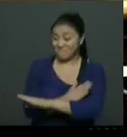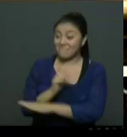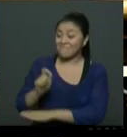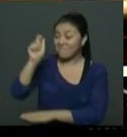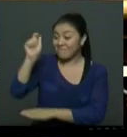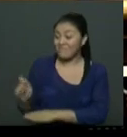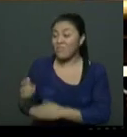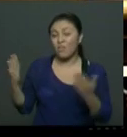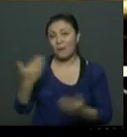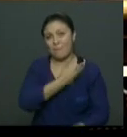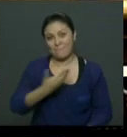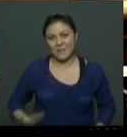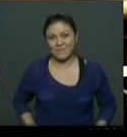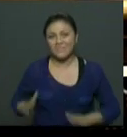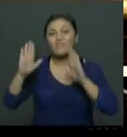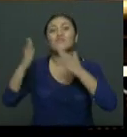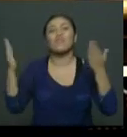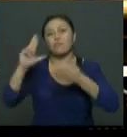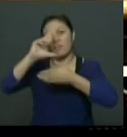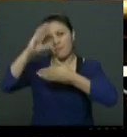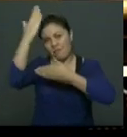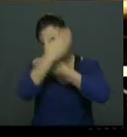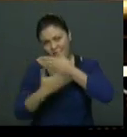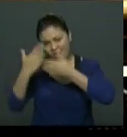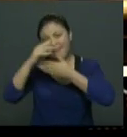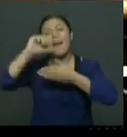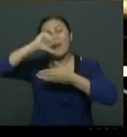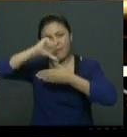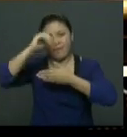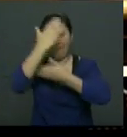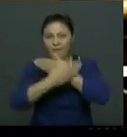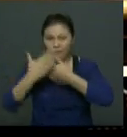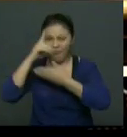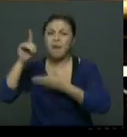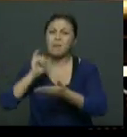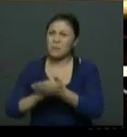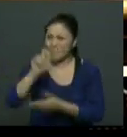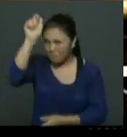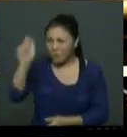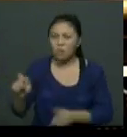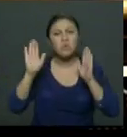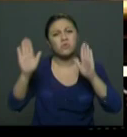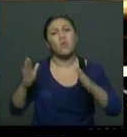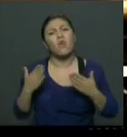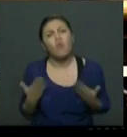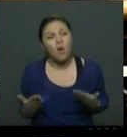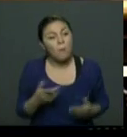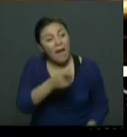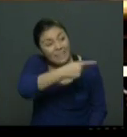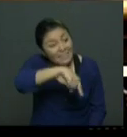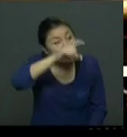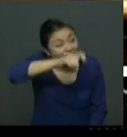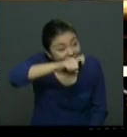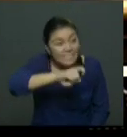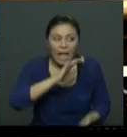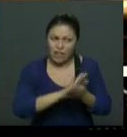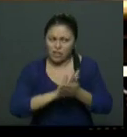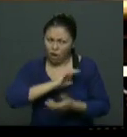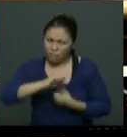América Latina en la Cumbre de las Américas, terminan haciendo de la necesidad el peor enemigo de la democracia.